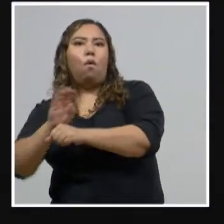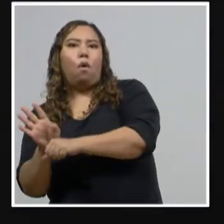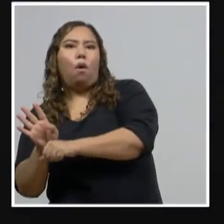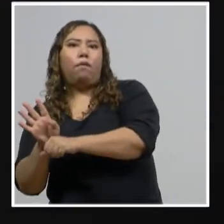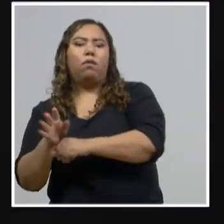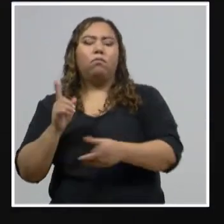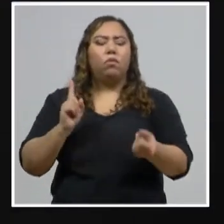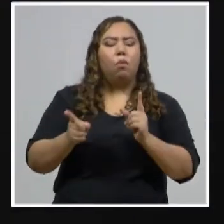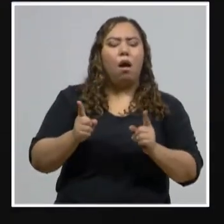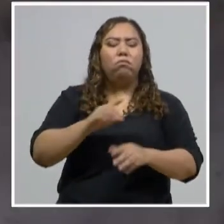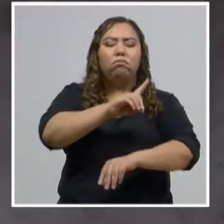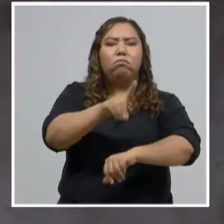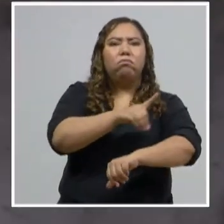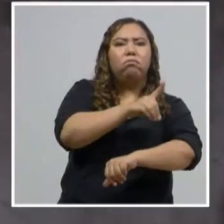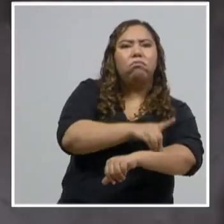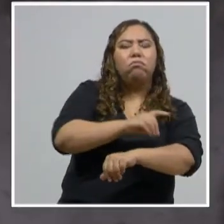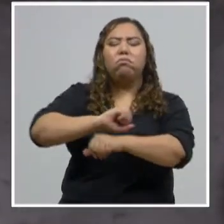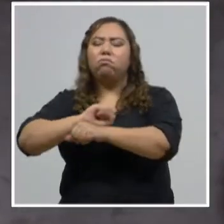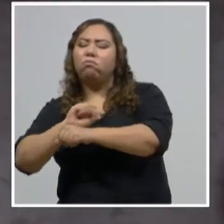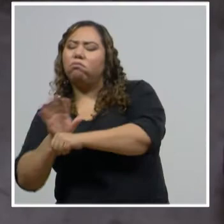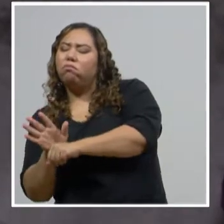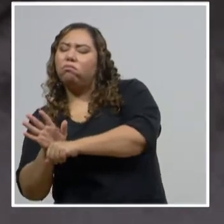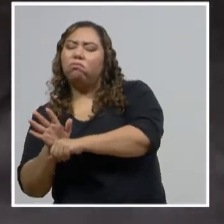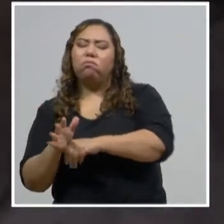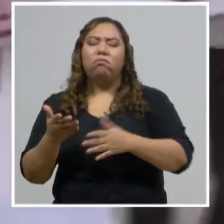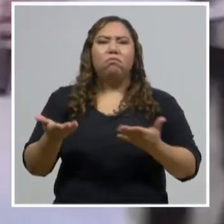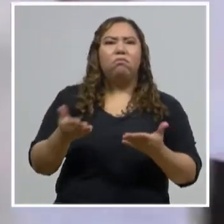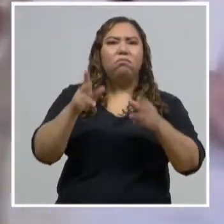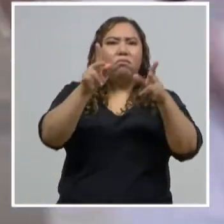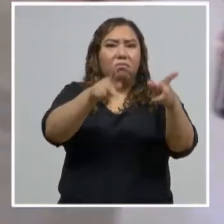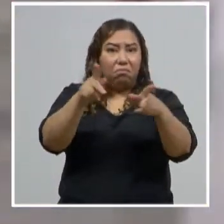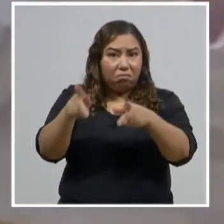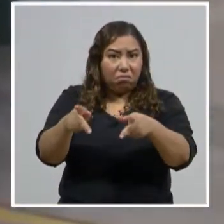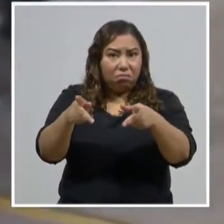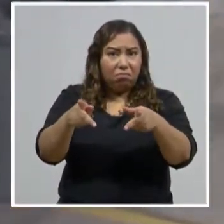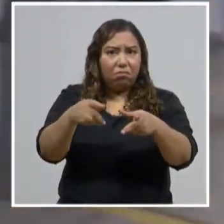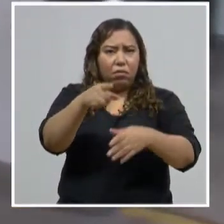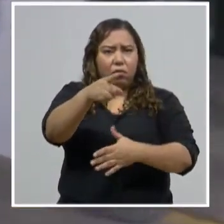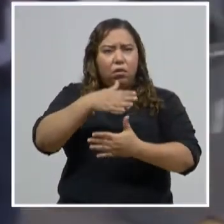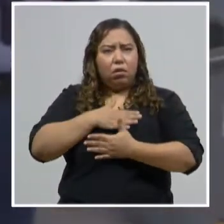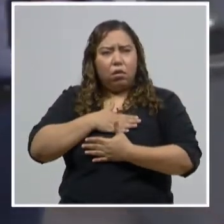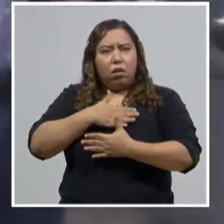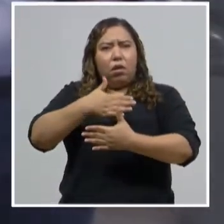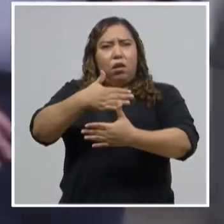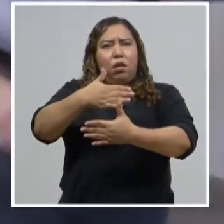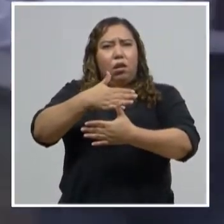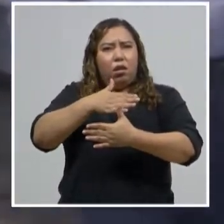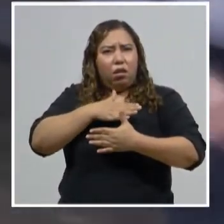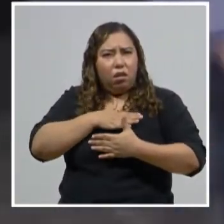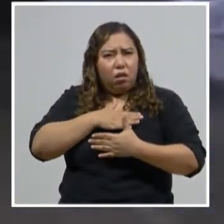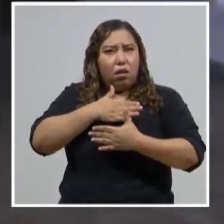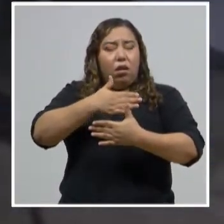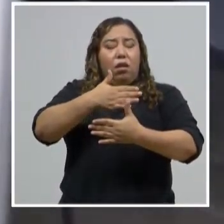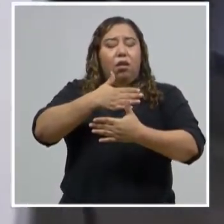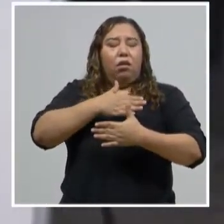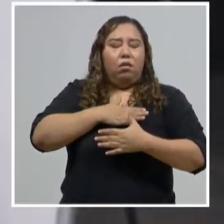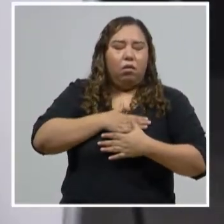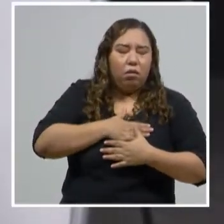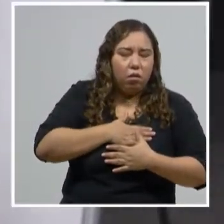y el paciente viene con dificultad respiratoria, ¿verdad? Ya se tardó un poquito para llegar aquí a la